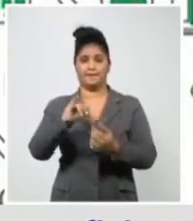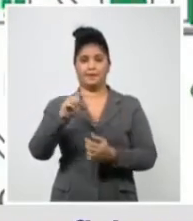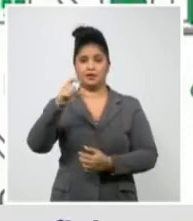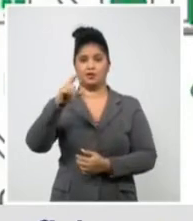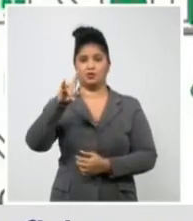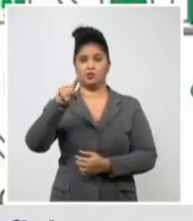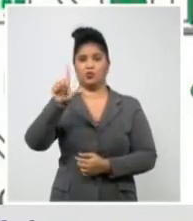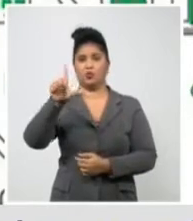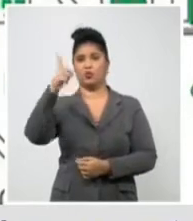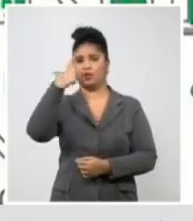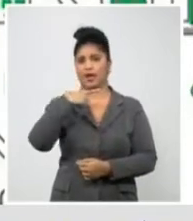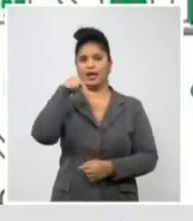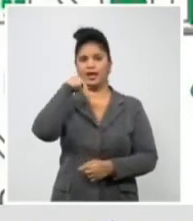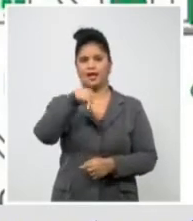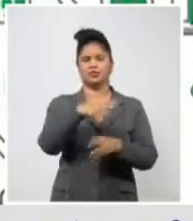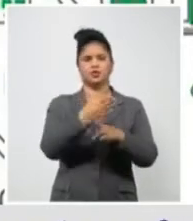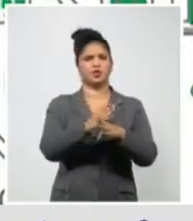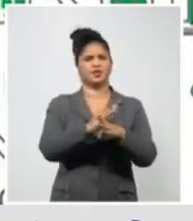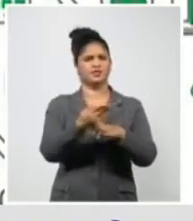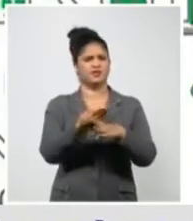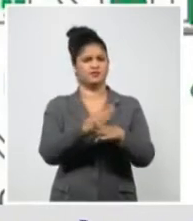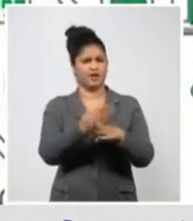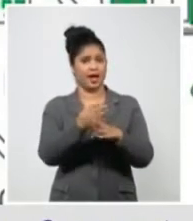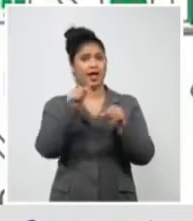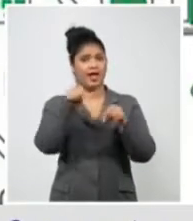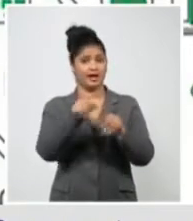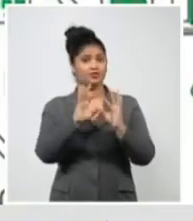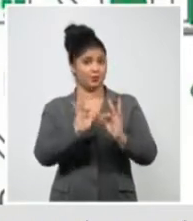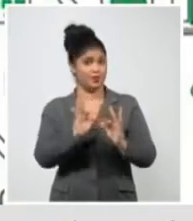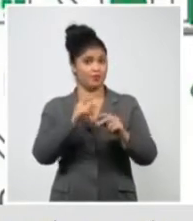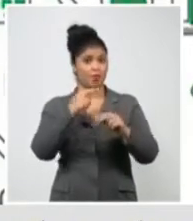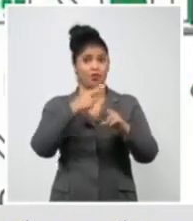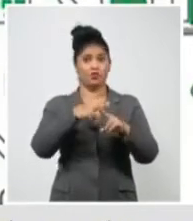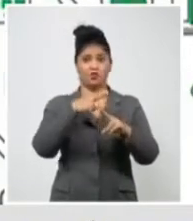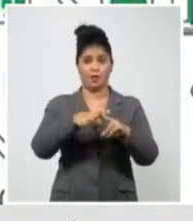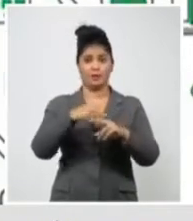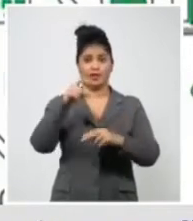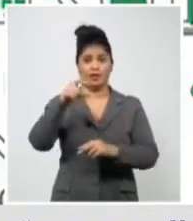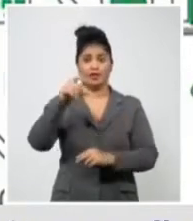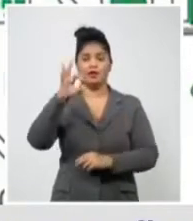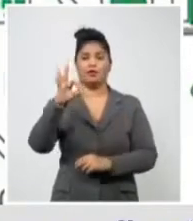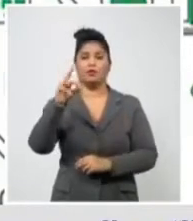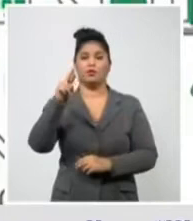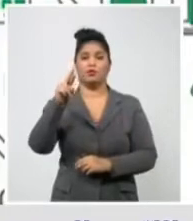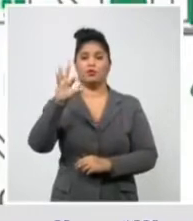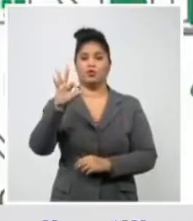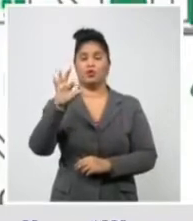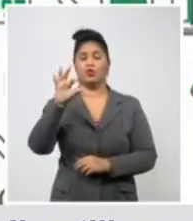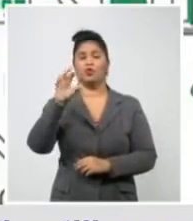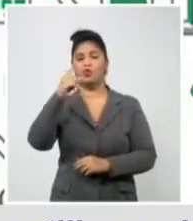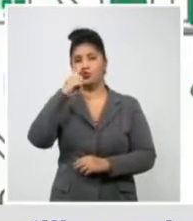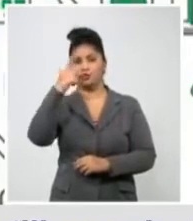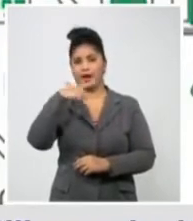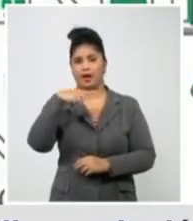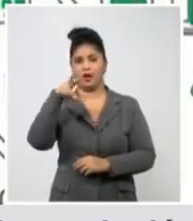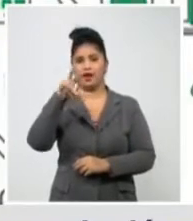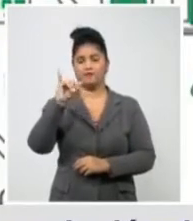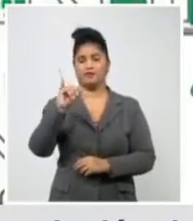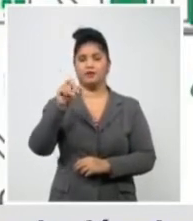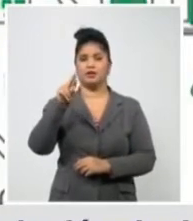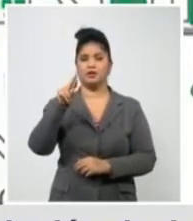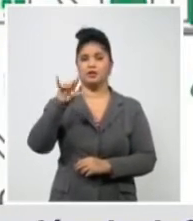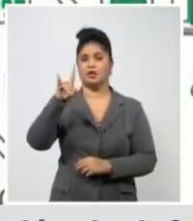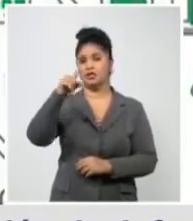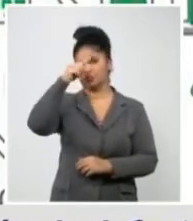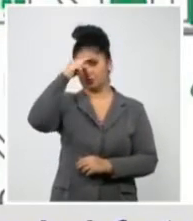el nombre de coronavirus por la morfología, es decir, de corona, la corona del rey. ¿Y